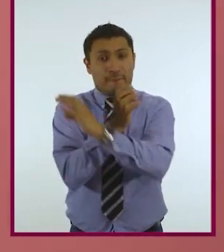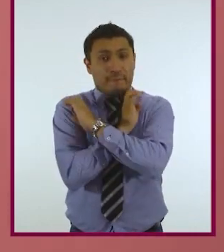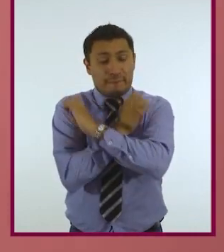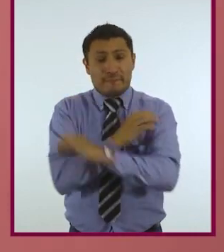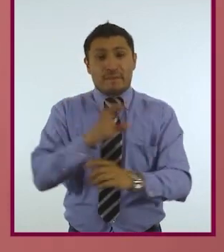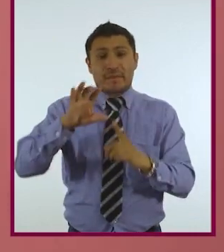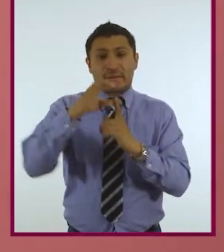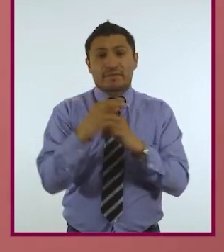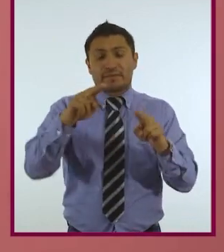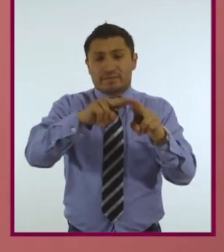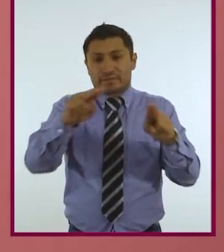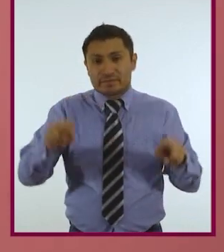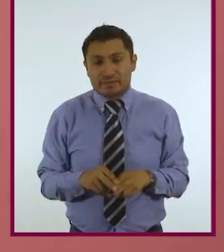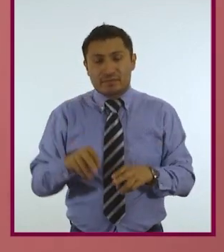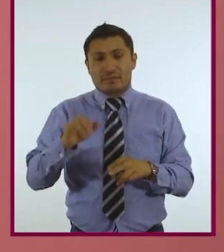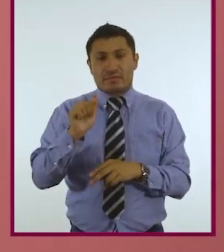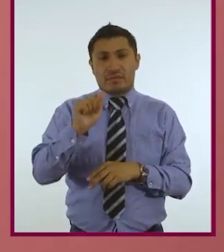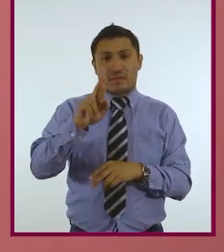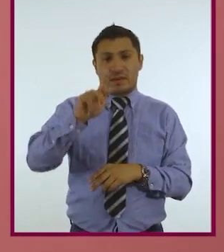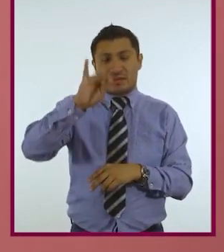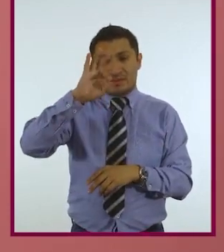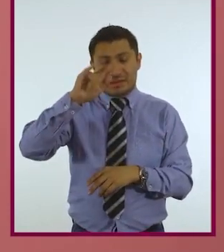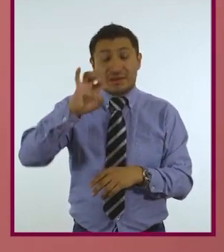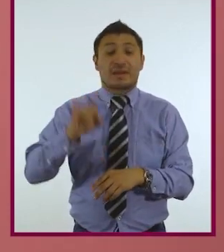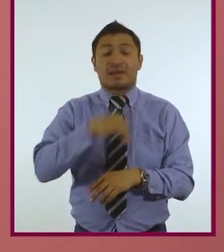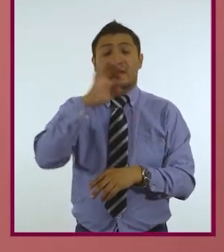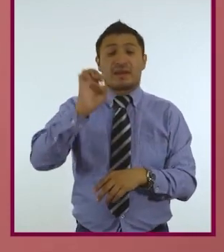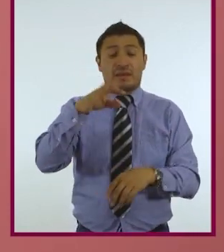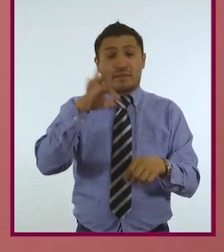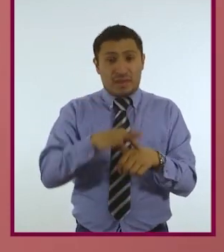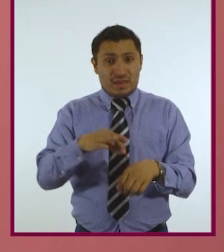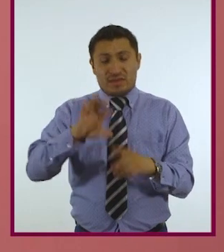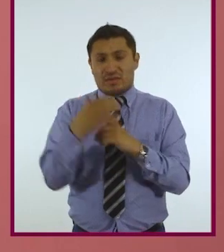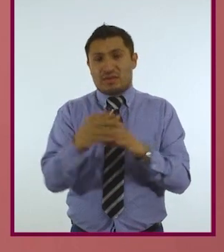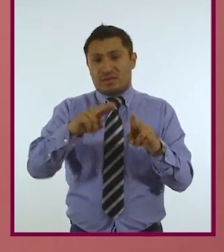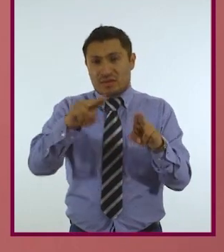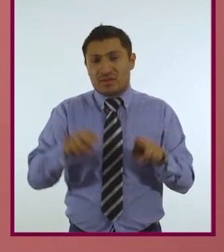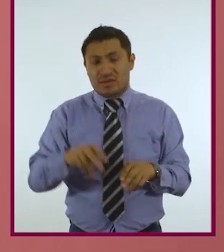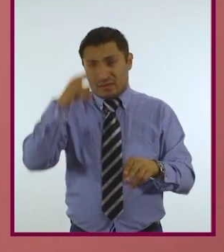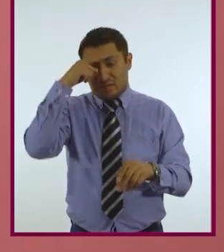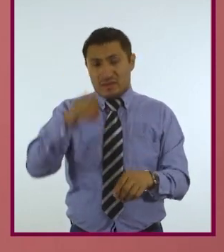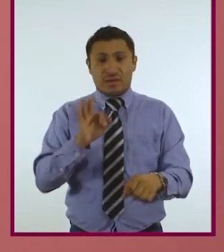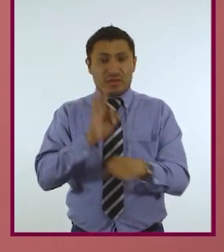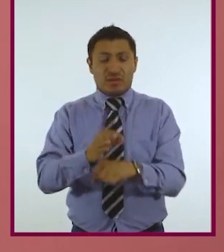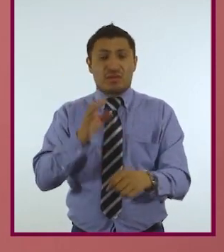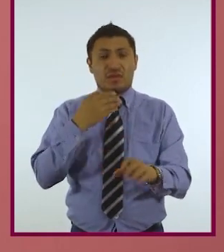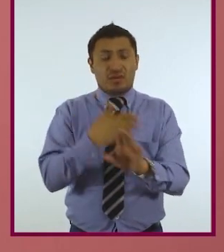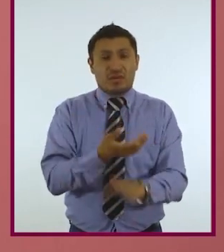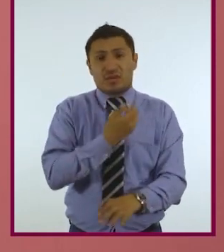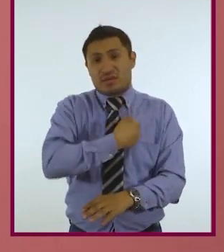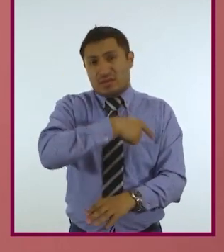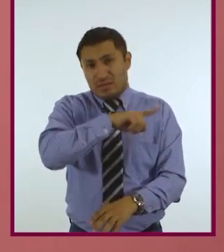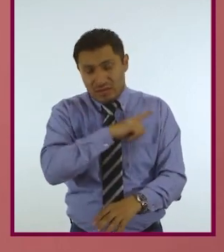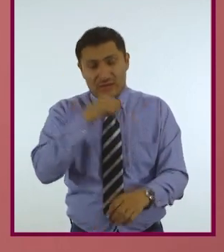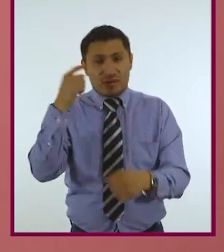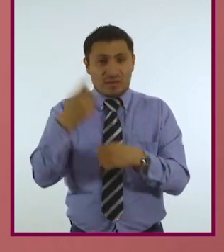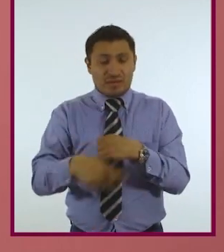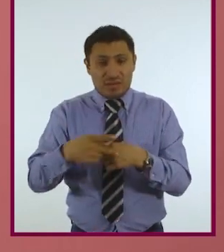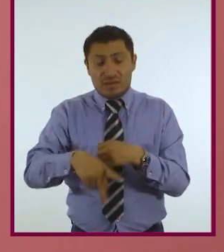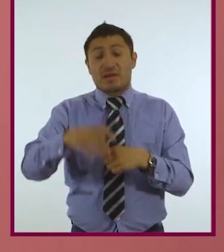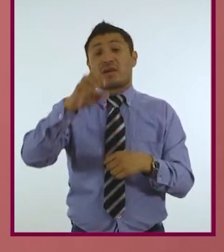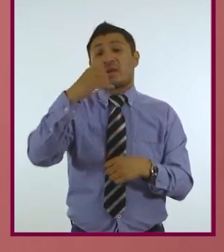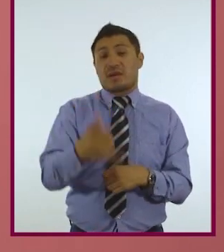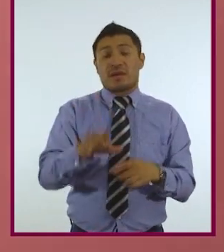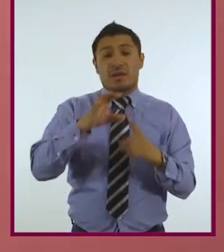son la Comisión Nacional de Arbitraje Médico, la Comisión Federal para la Protección contra los Riesgos Sanitarios y la Comisión Nacional de